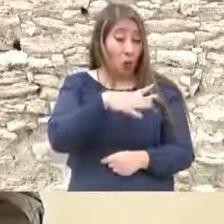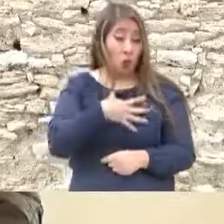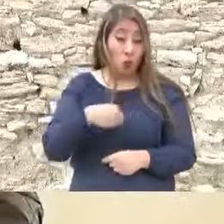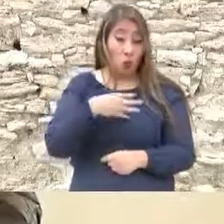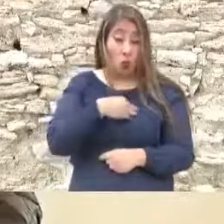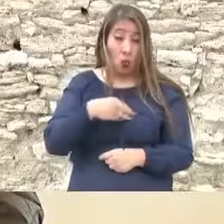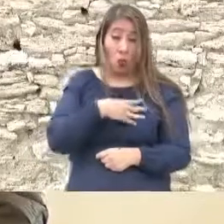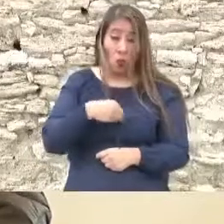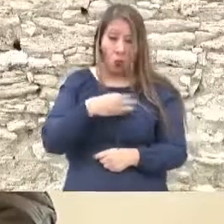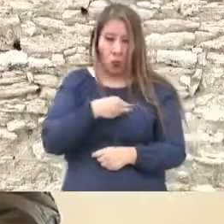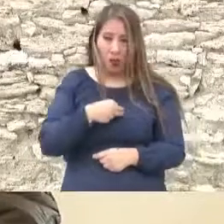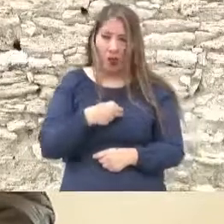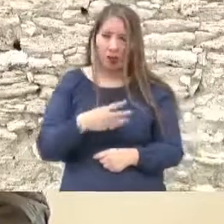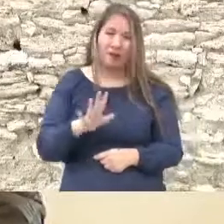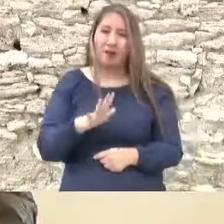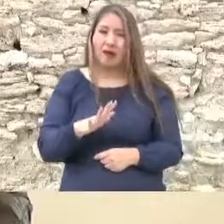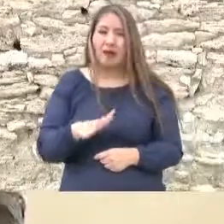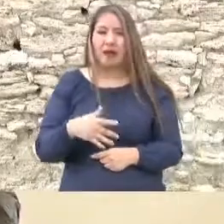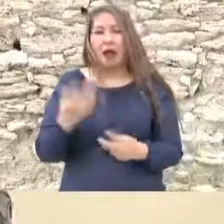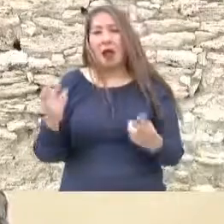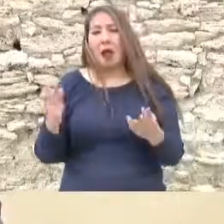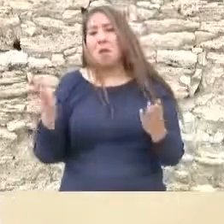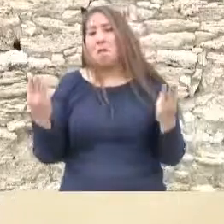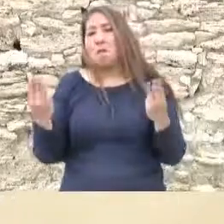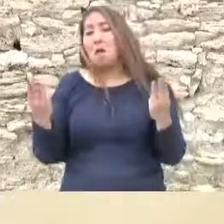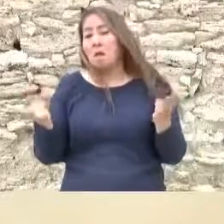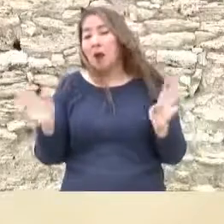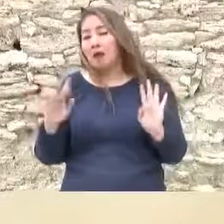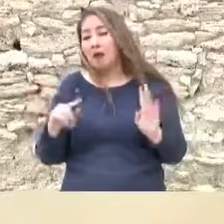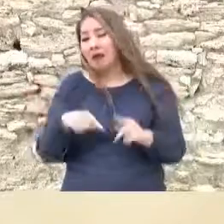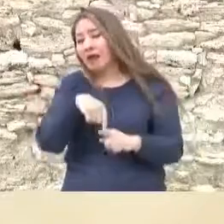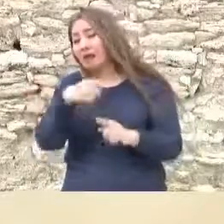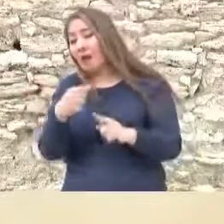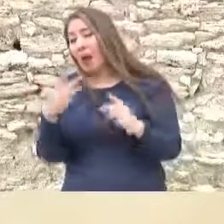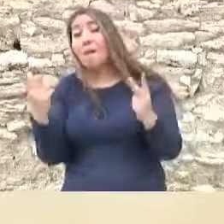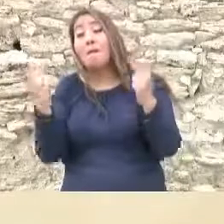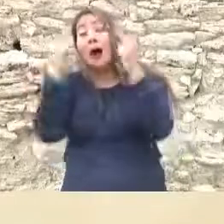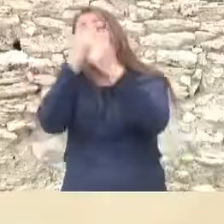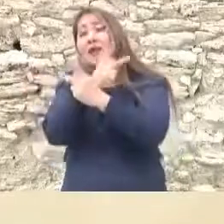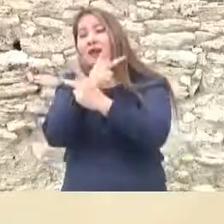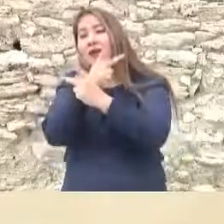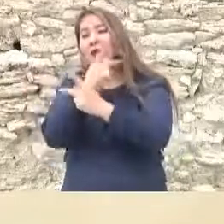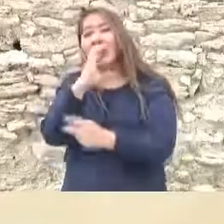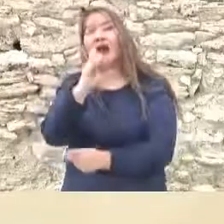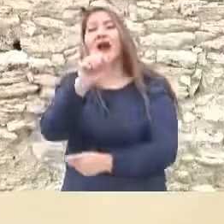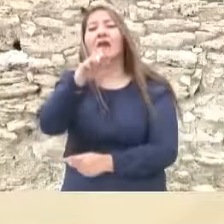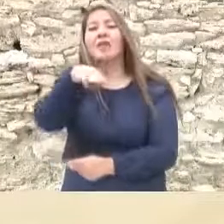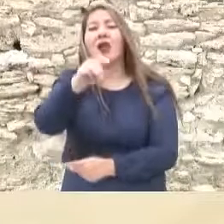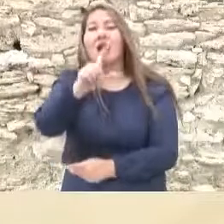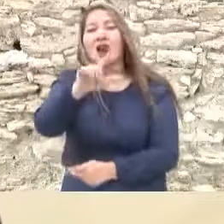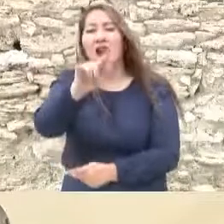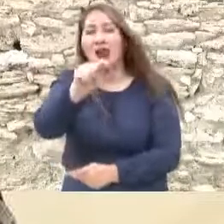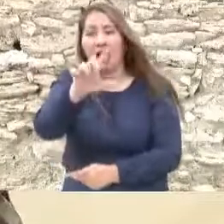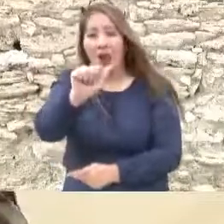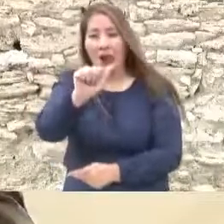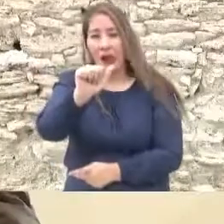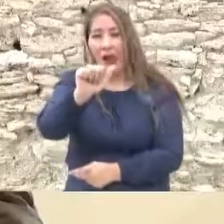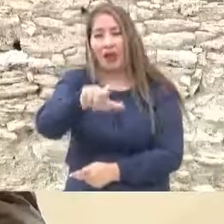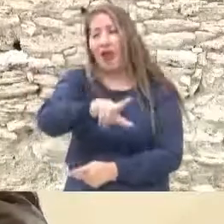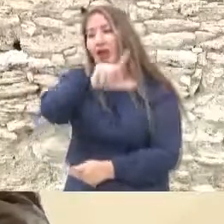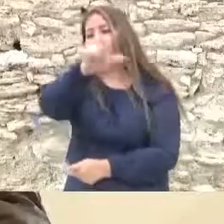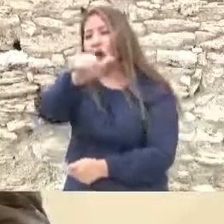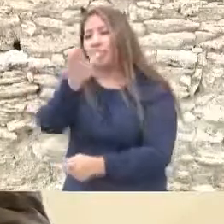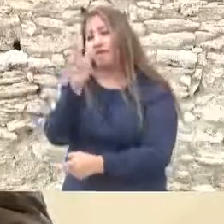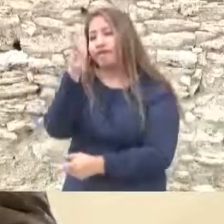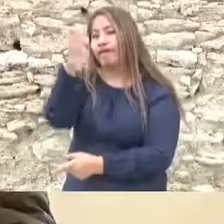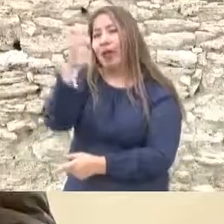que era ahijada de Lerdo Carmelita se convertiría después